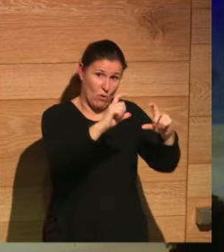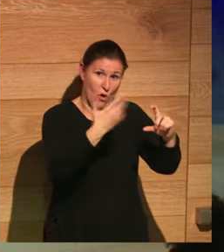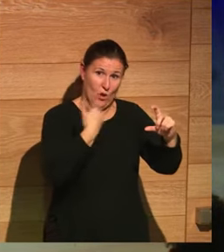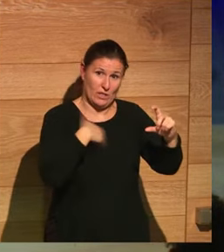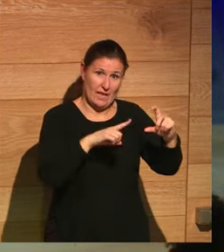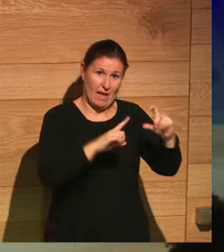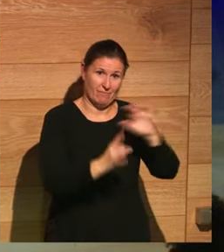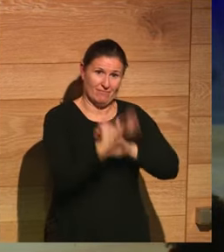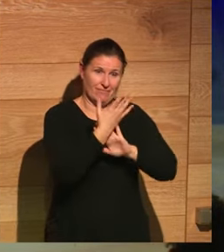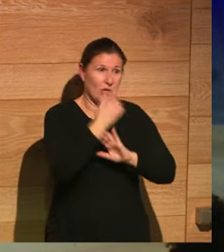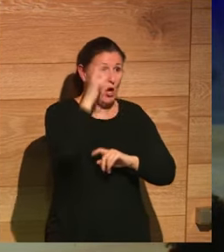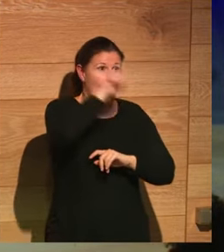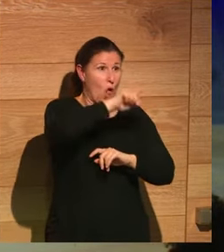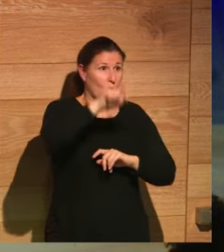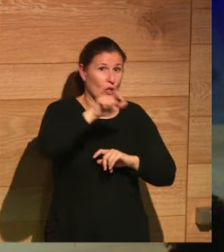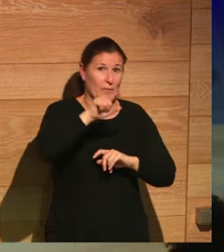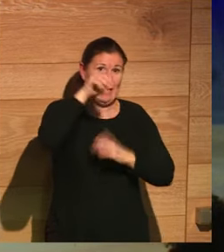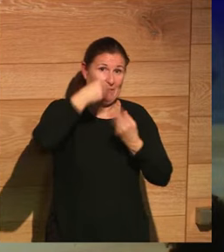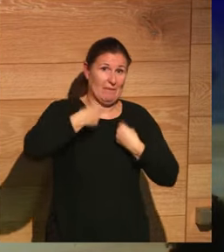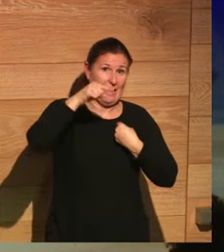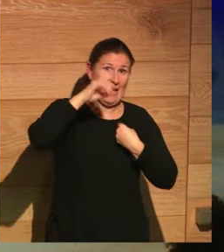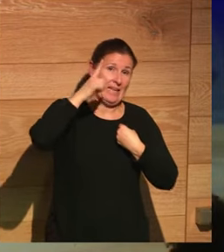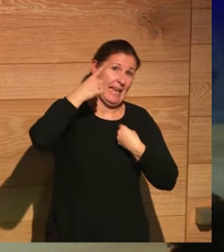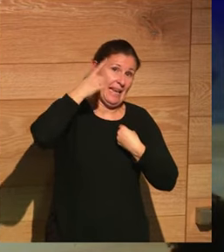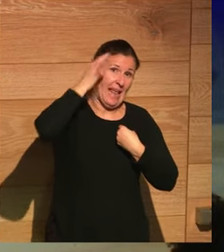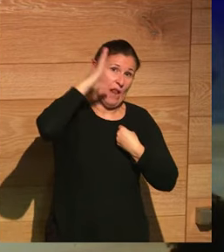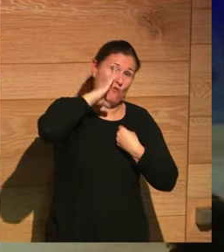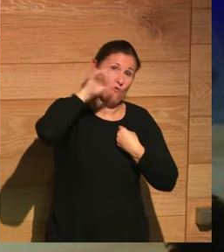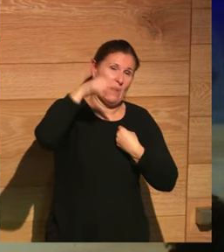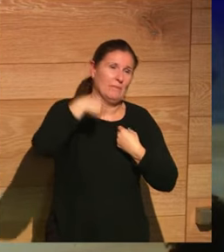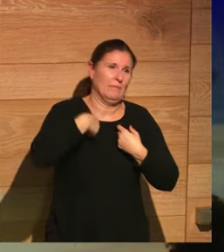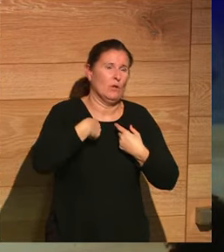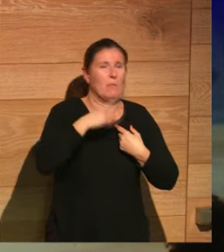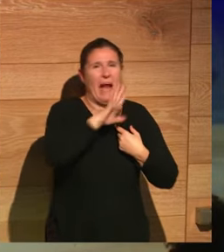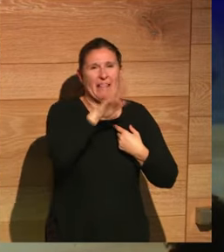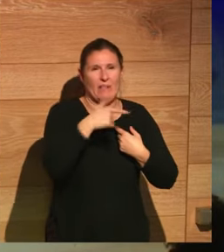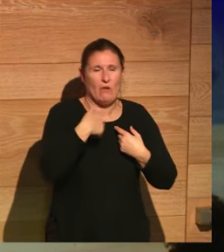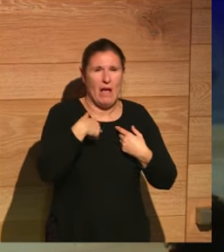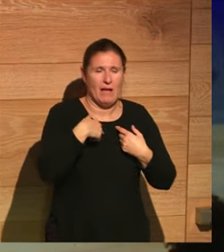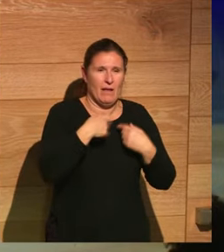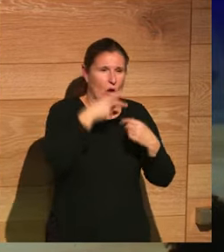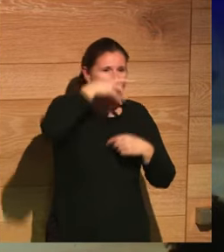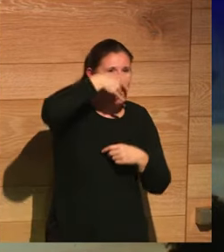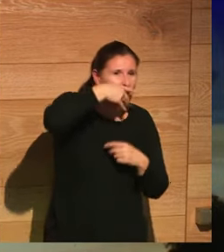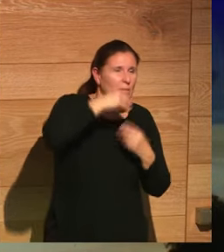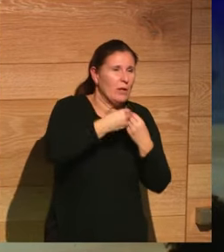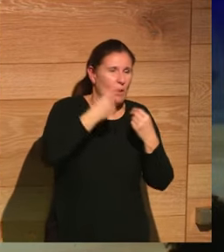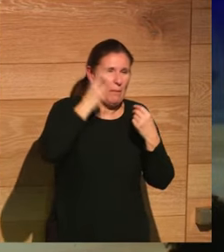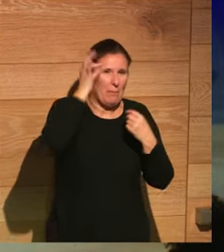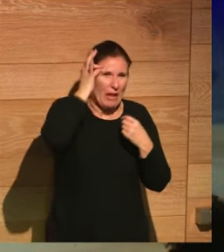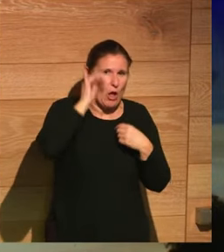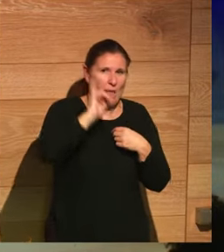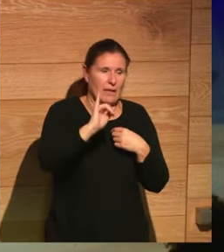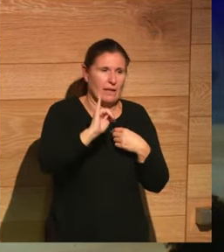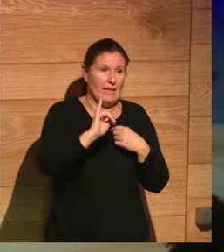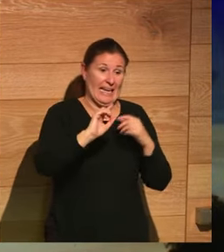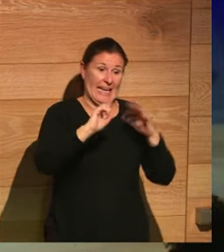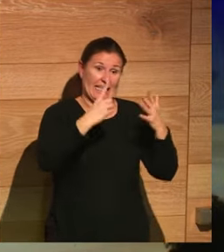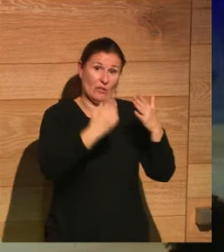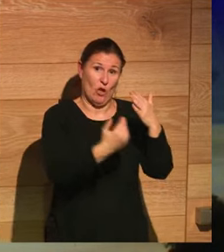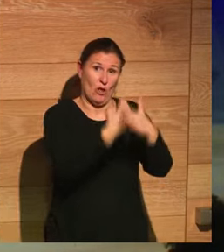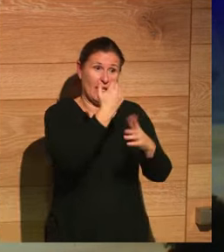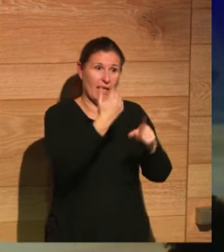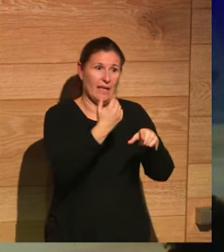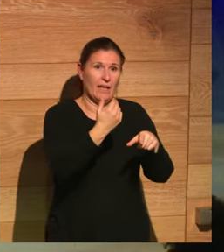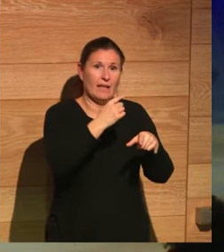aparecido los hombres de la luna que eran como murciélagos pero con pelos y en el sexto día la gente rodeó la